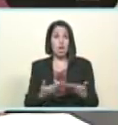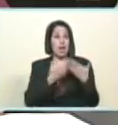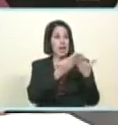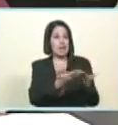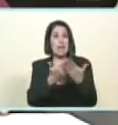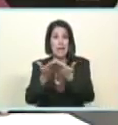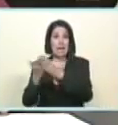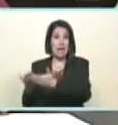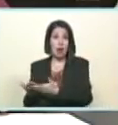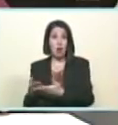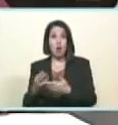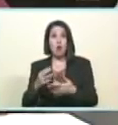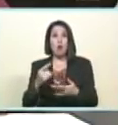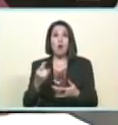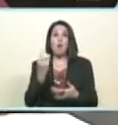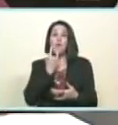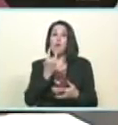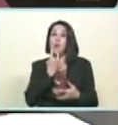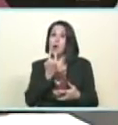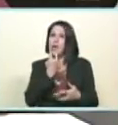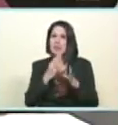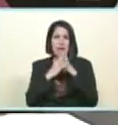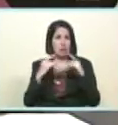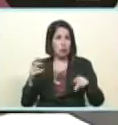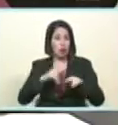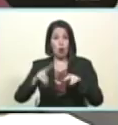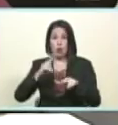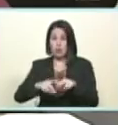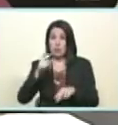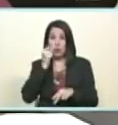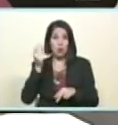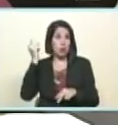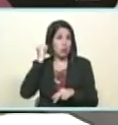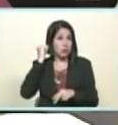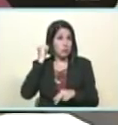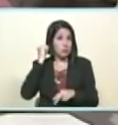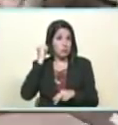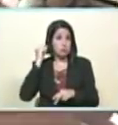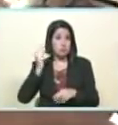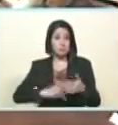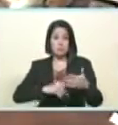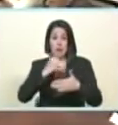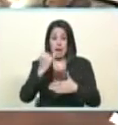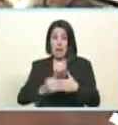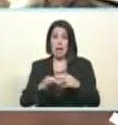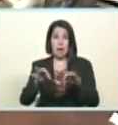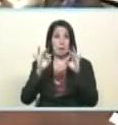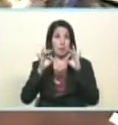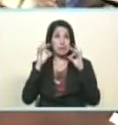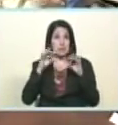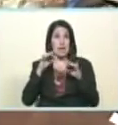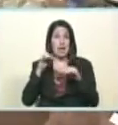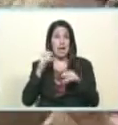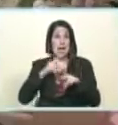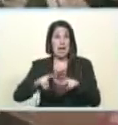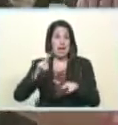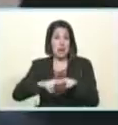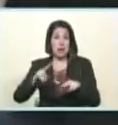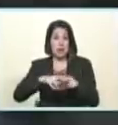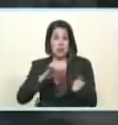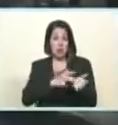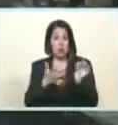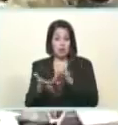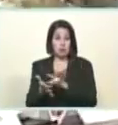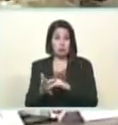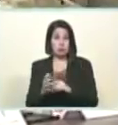yo me imagino las navidades del futuro cuando la agenda económica bolivariana esté en pleno desenlace y desarrollo